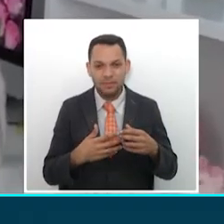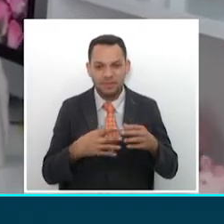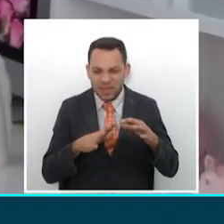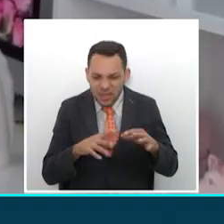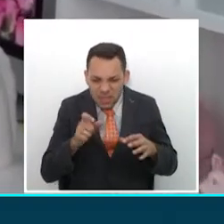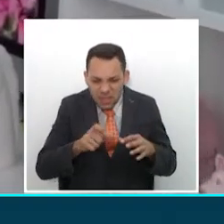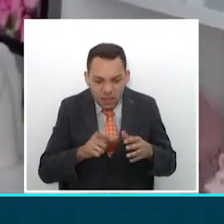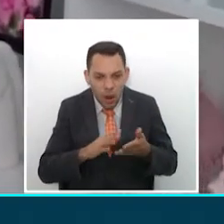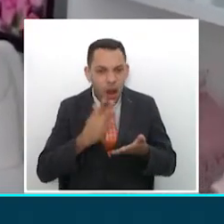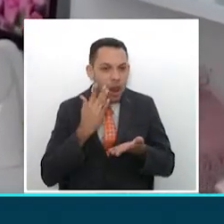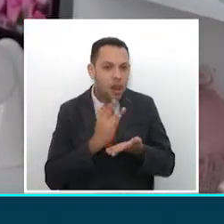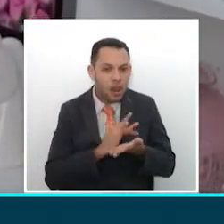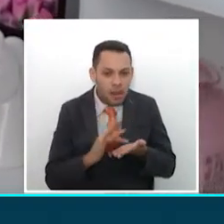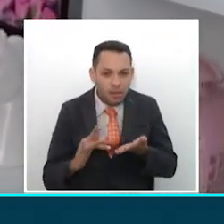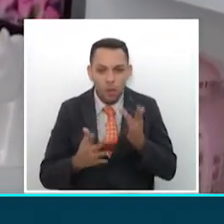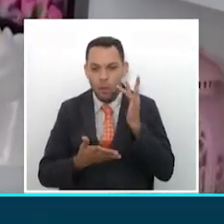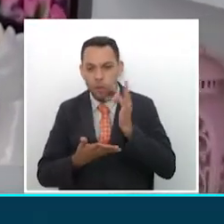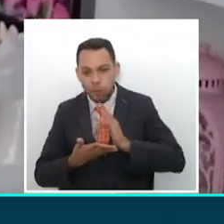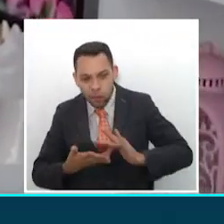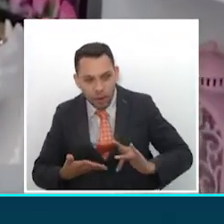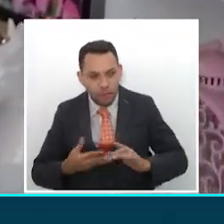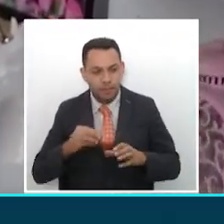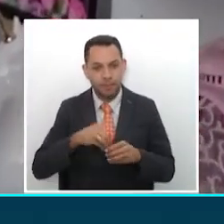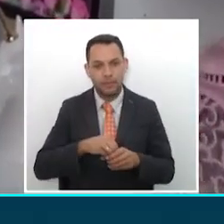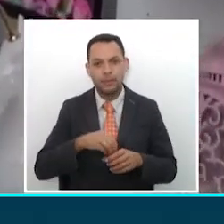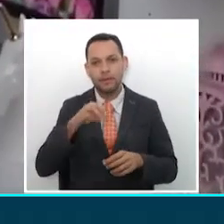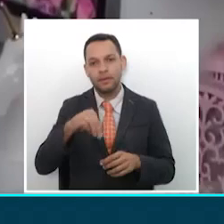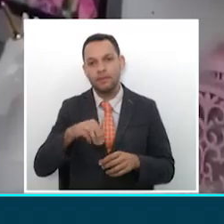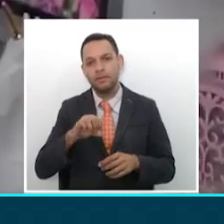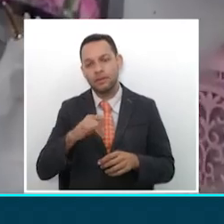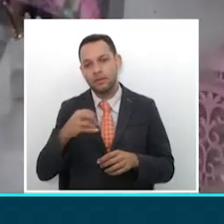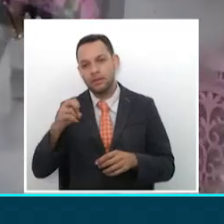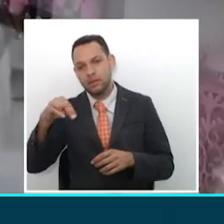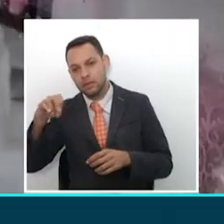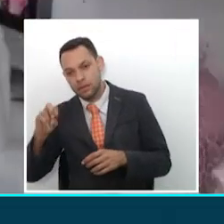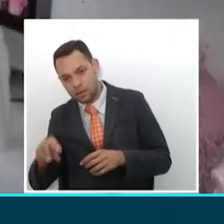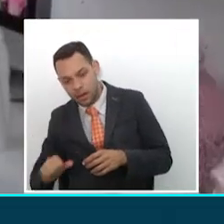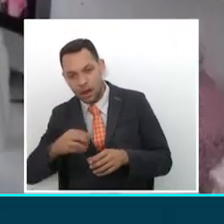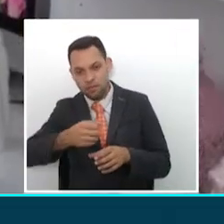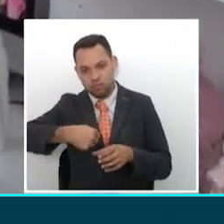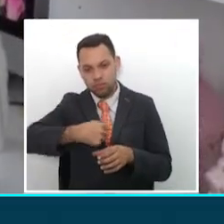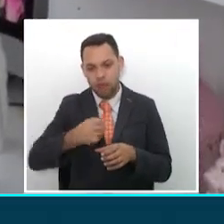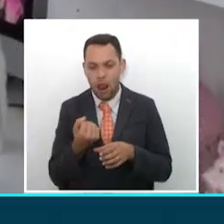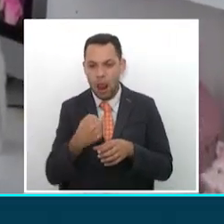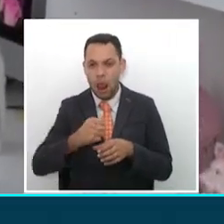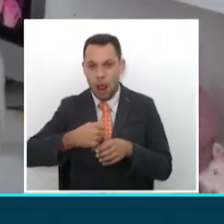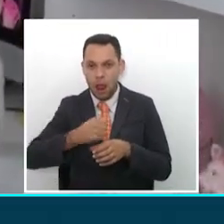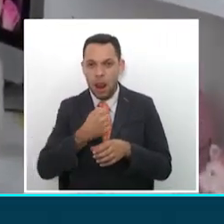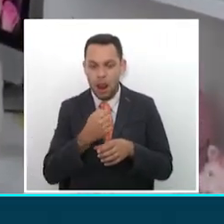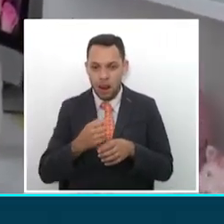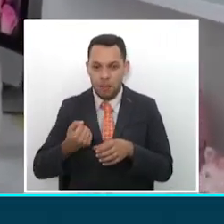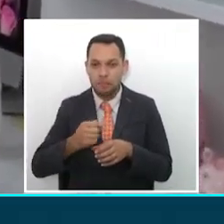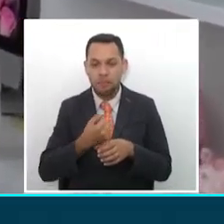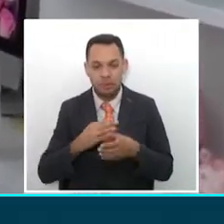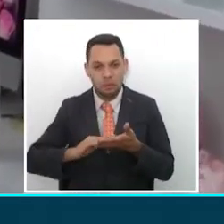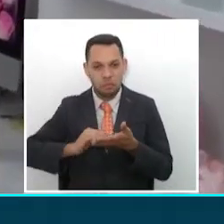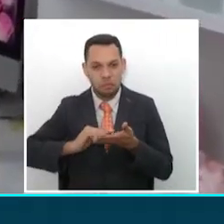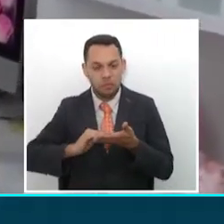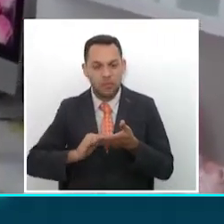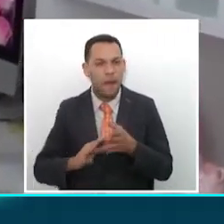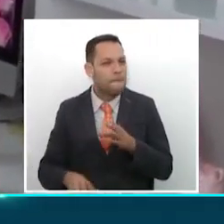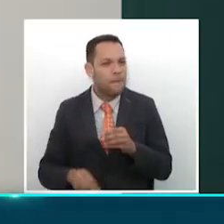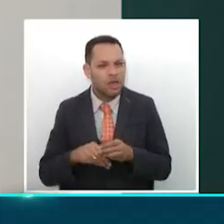podemos hacer una mascarilla de maicena. La dejamos en una que la mezcla quede muy homogénea y le mezclamos un